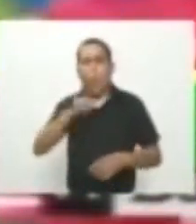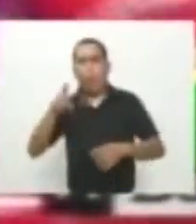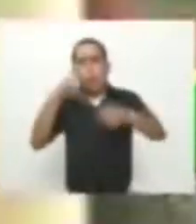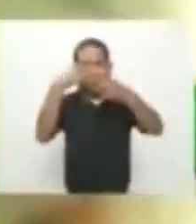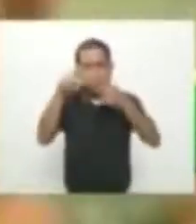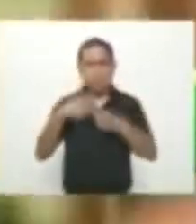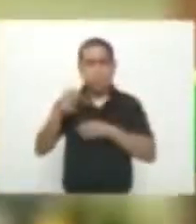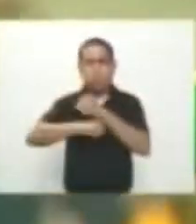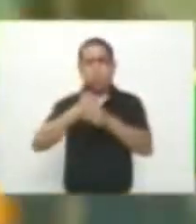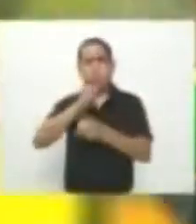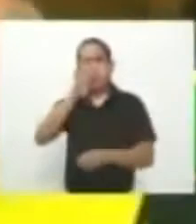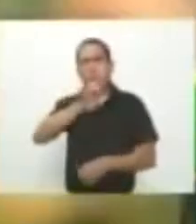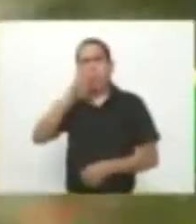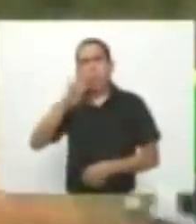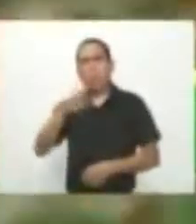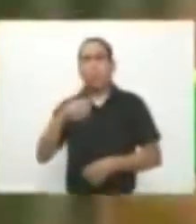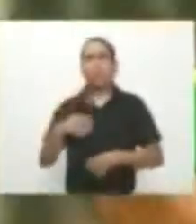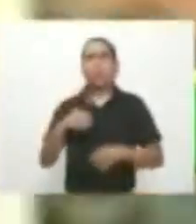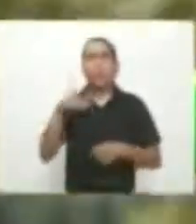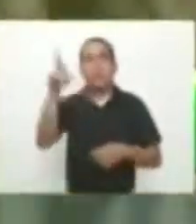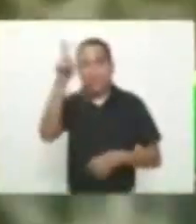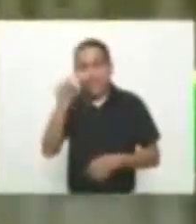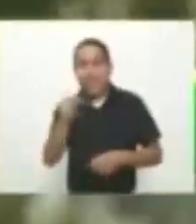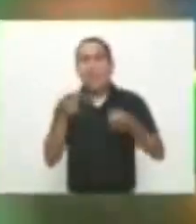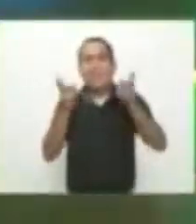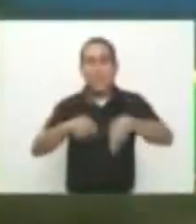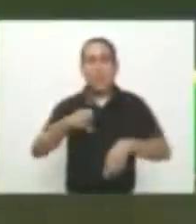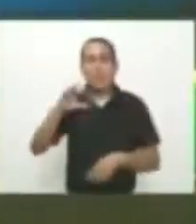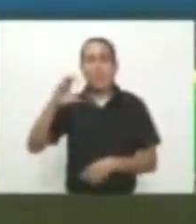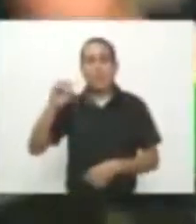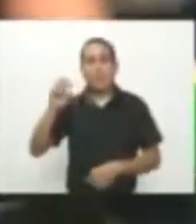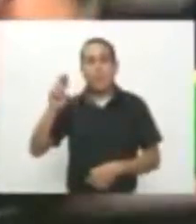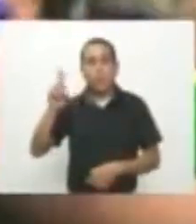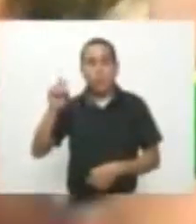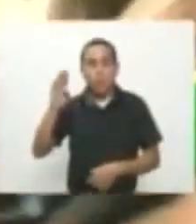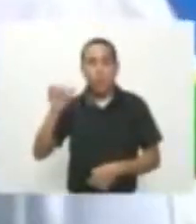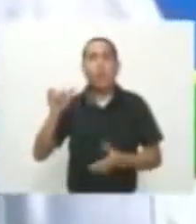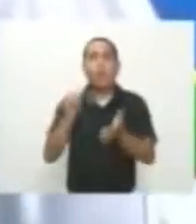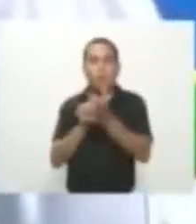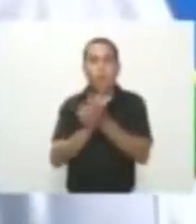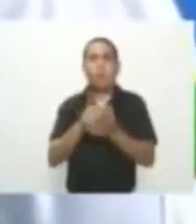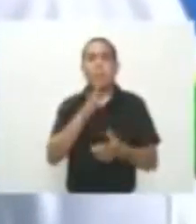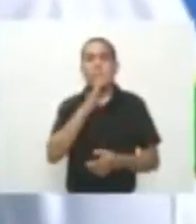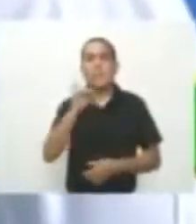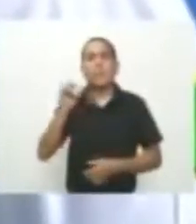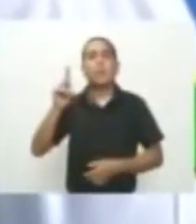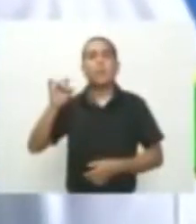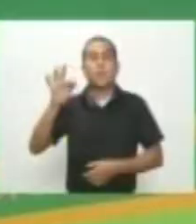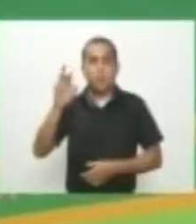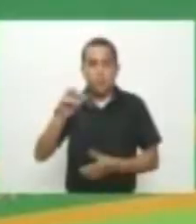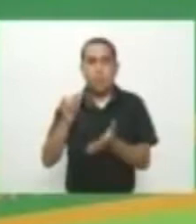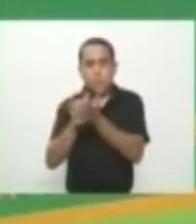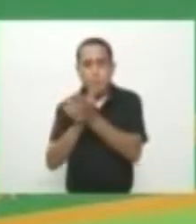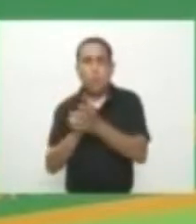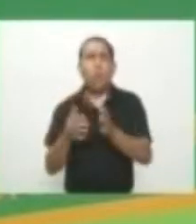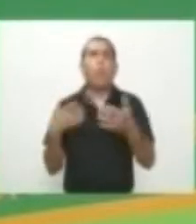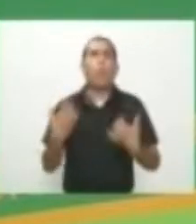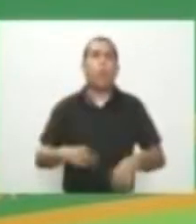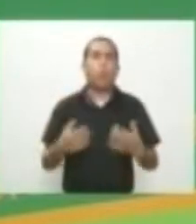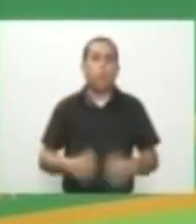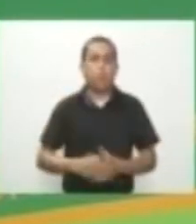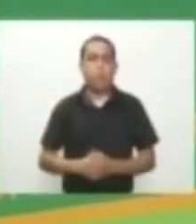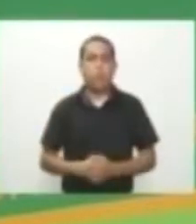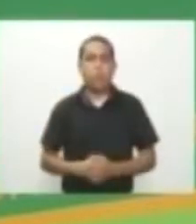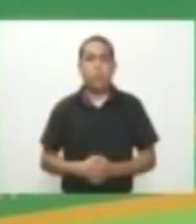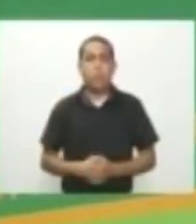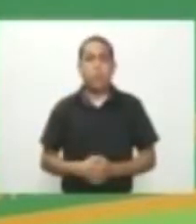el 94 E Iván Ramiro Córdoba En Italia Donde consiguió 5 escudetos Con el Inter de Milán La semifinal